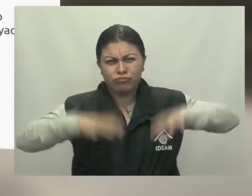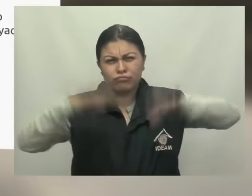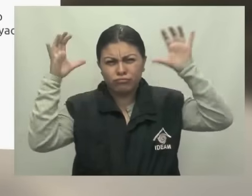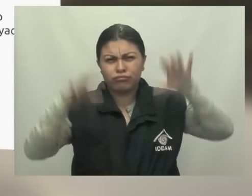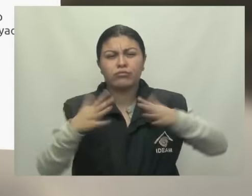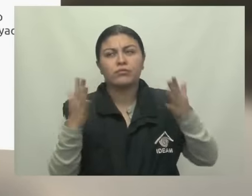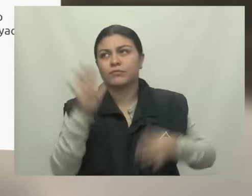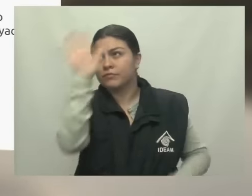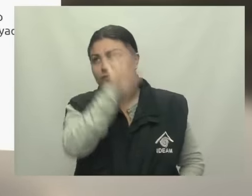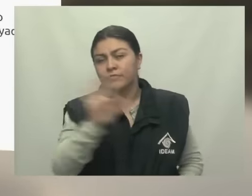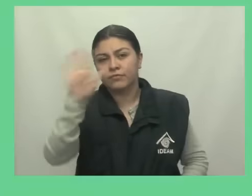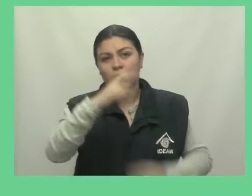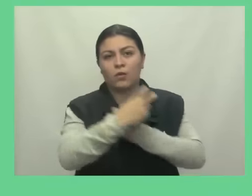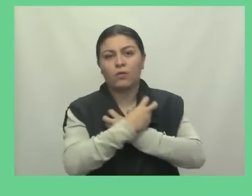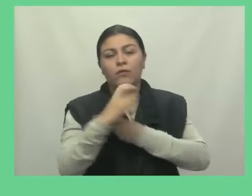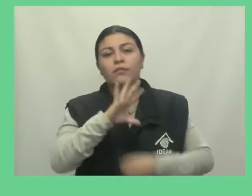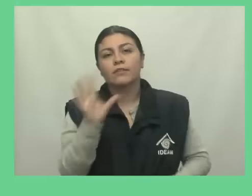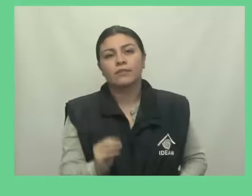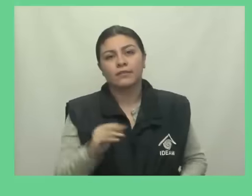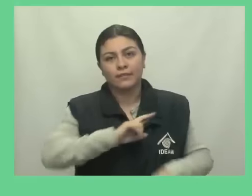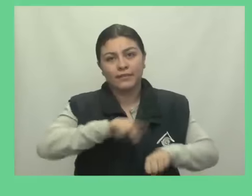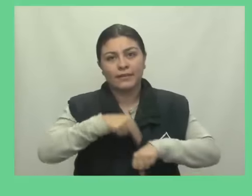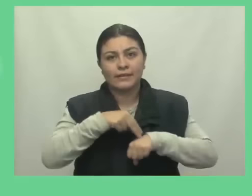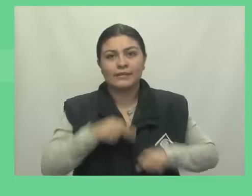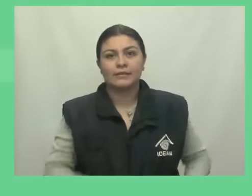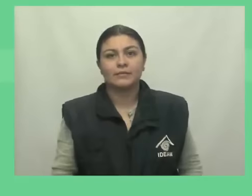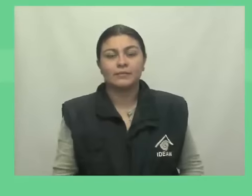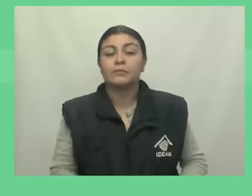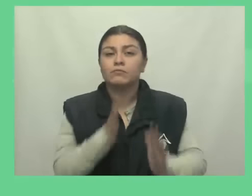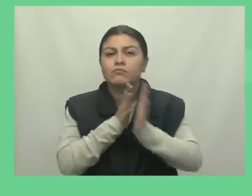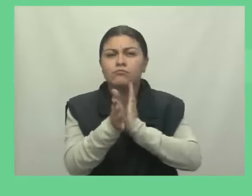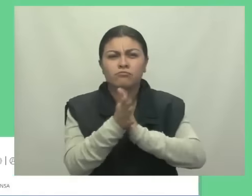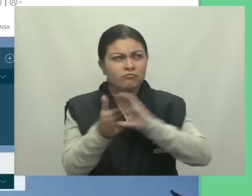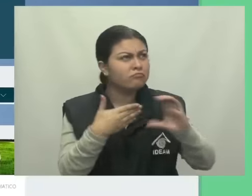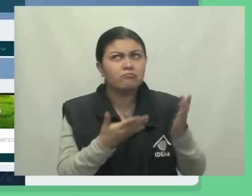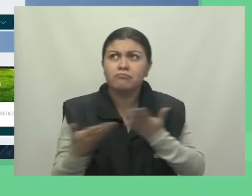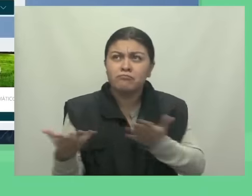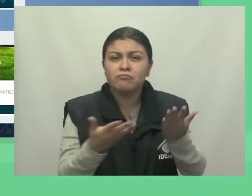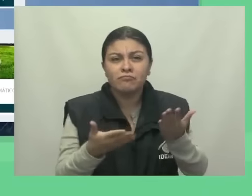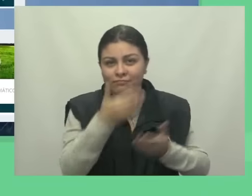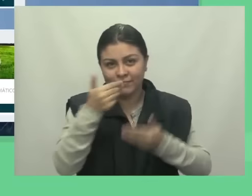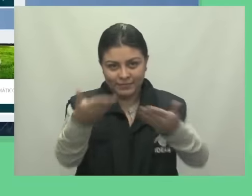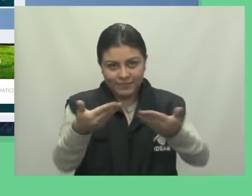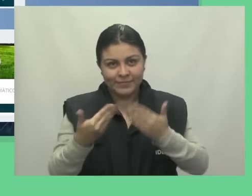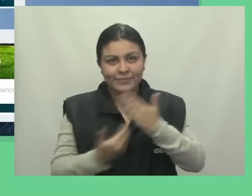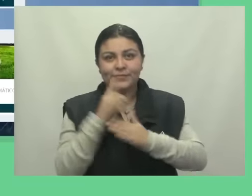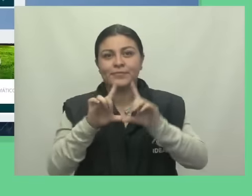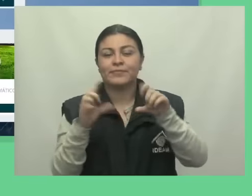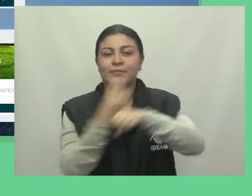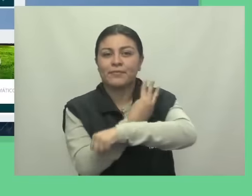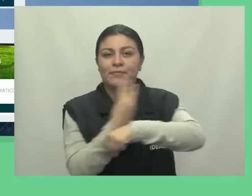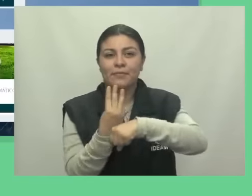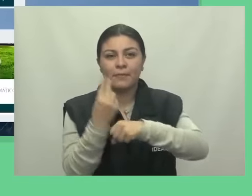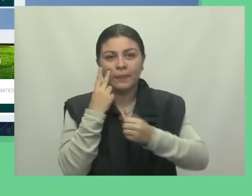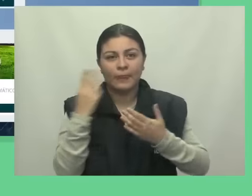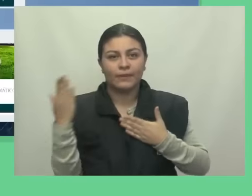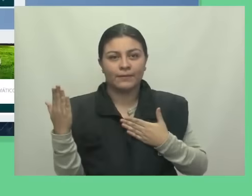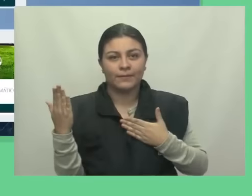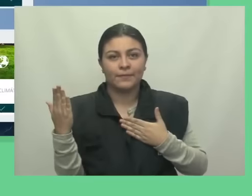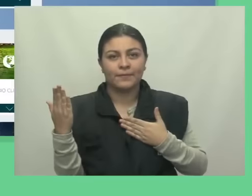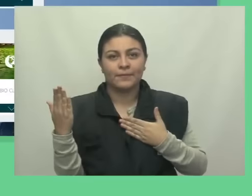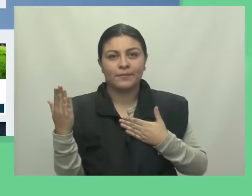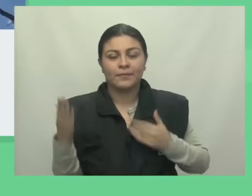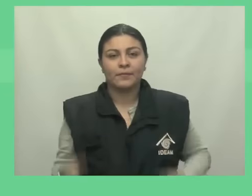en los departamentos del Huila, Quindío y Nariño. Para mayor información sobre el pronóstico del tiempo, visítenos en www.ideam